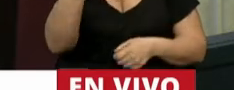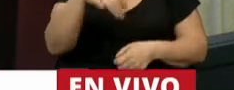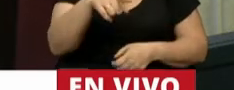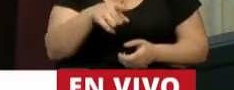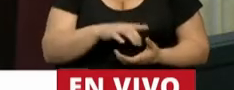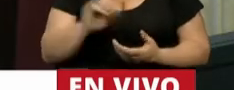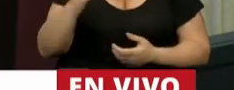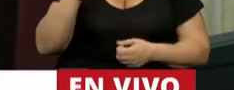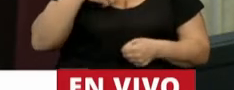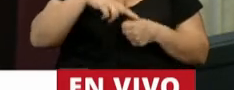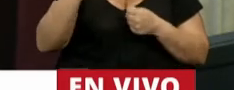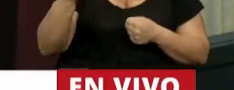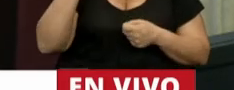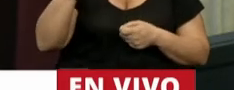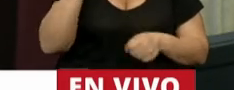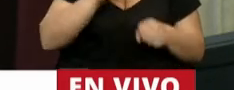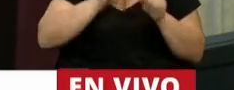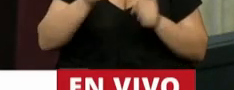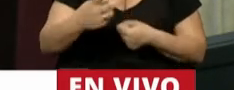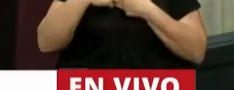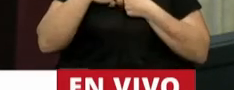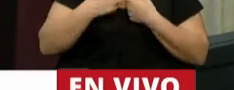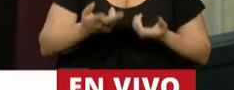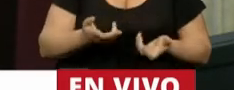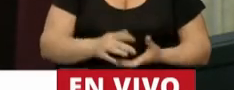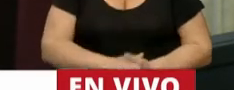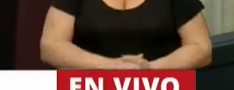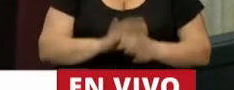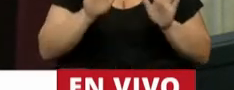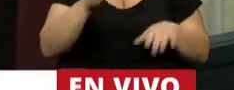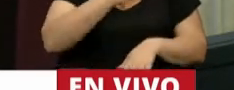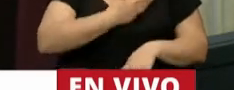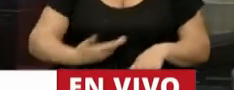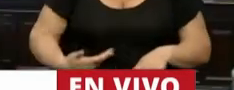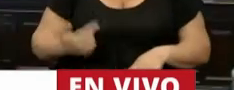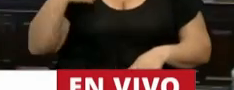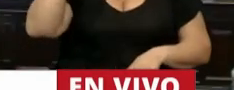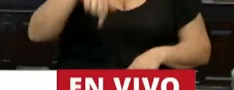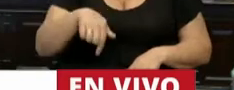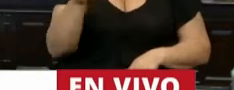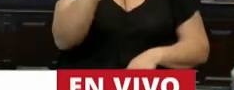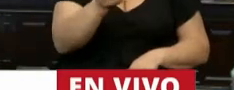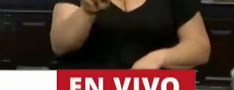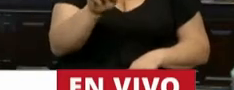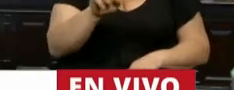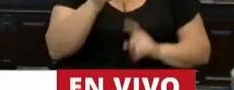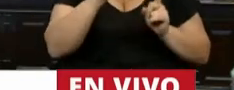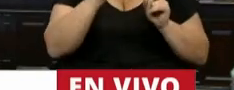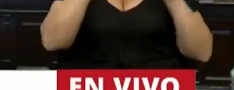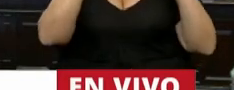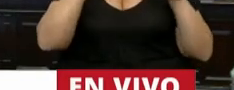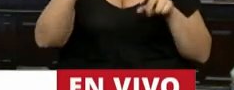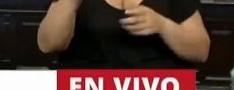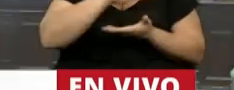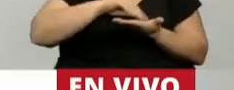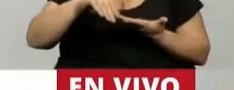No, lo estaba habilitando, pero estaba muteado igual. Mire señora Presidenta, vengo a plantear esta cuestión de privilegio en el mismo sentido